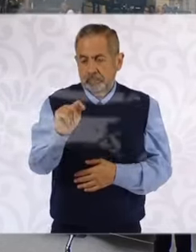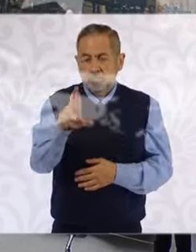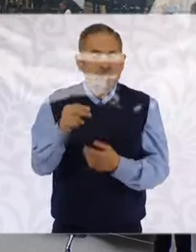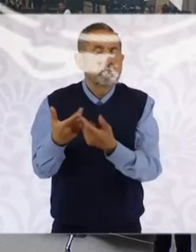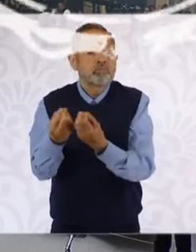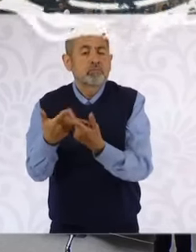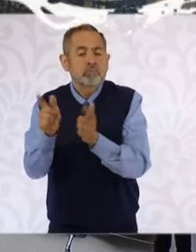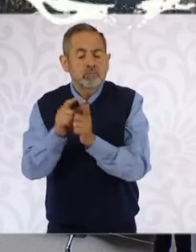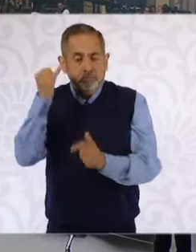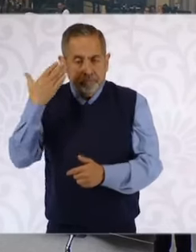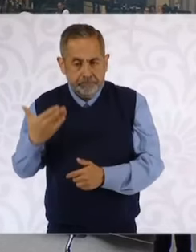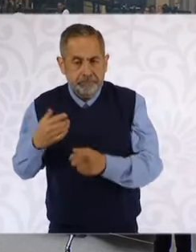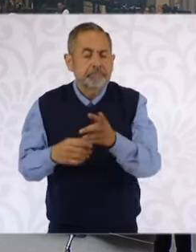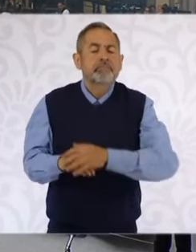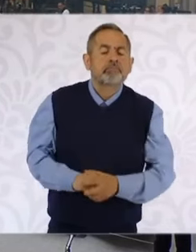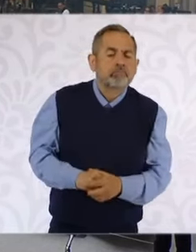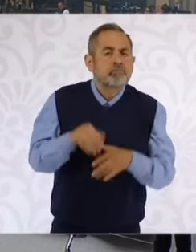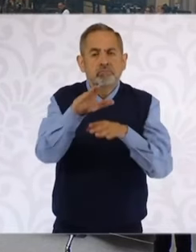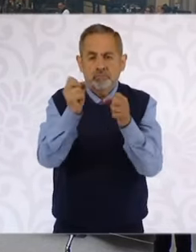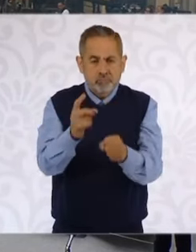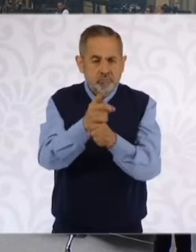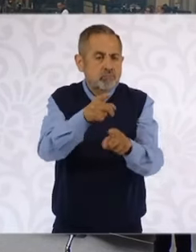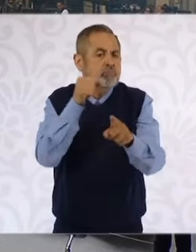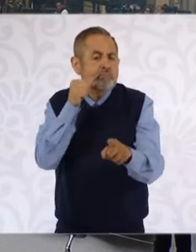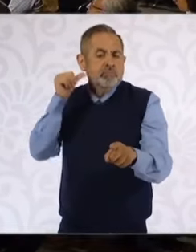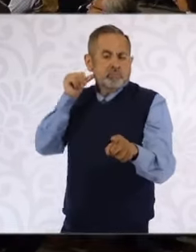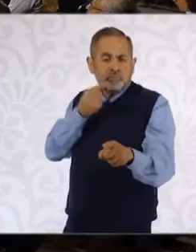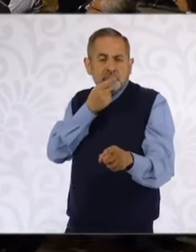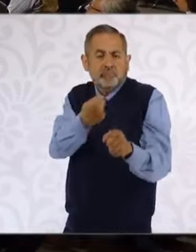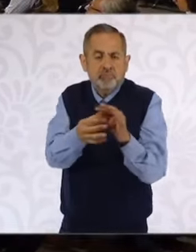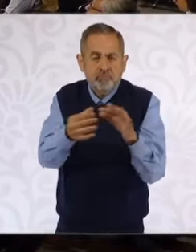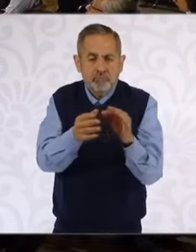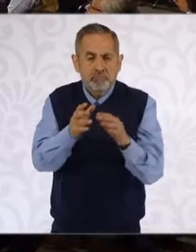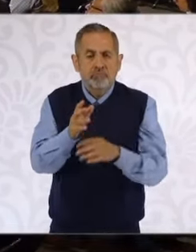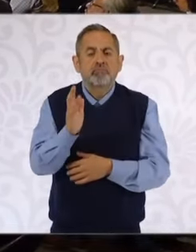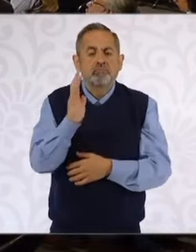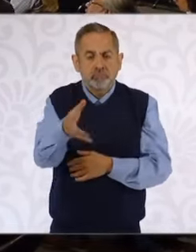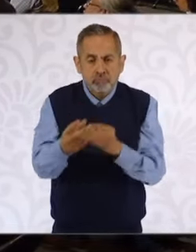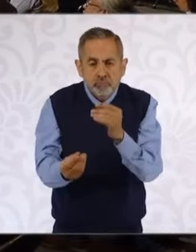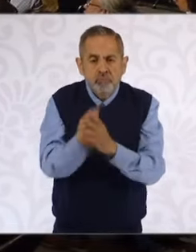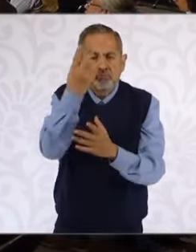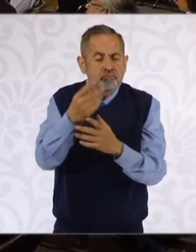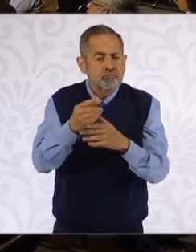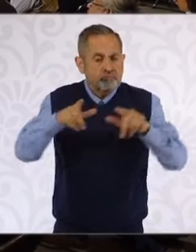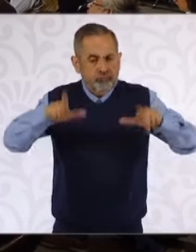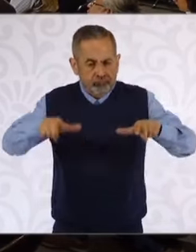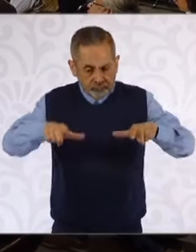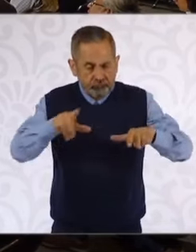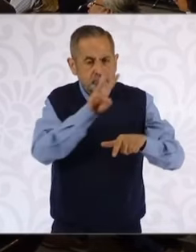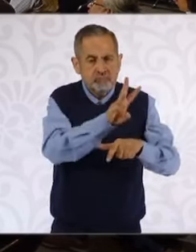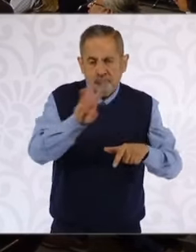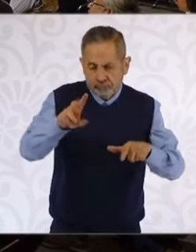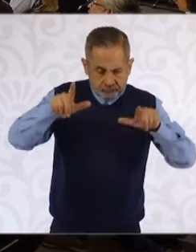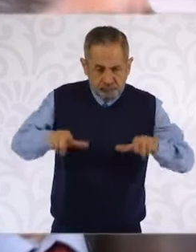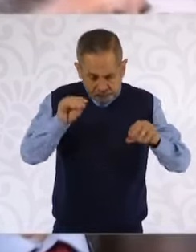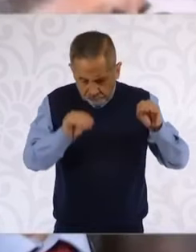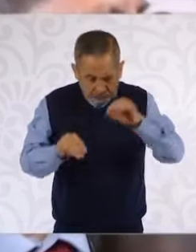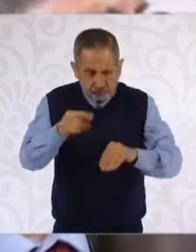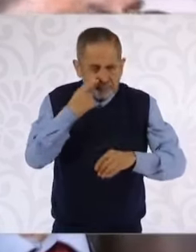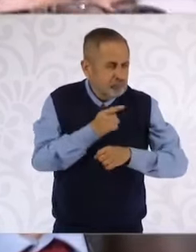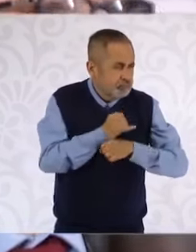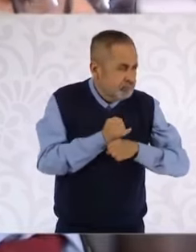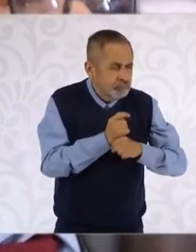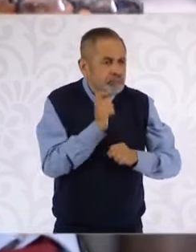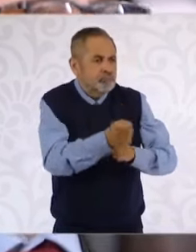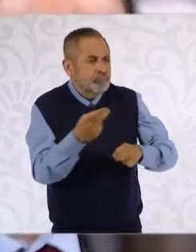Sobre el tema de seguridad, usted hizo ayer el comentario de que se había creado una nueva plataforma para poder llevar a cabo el